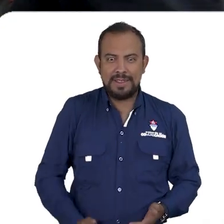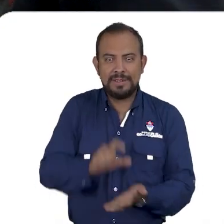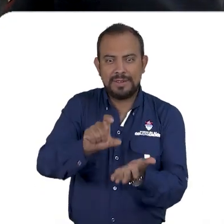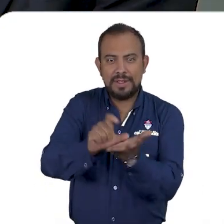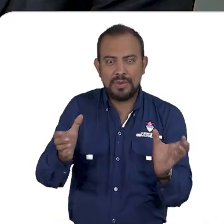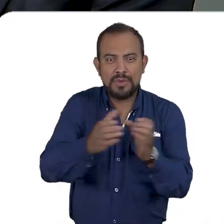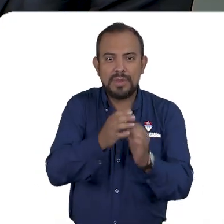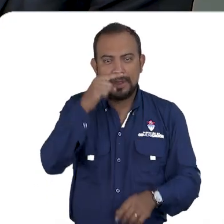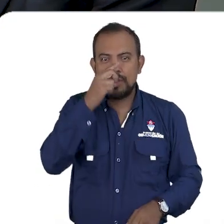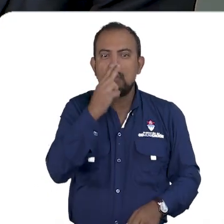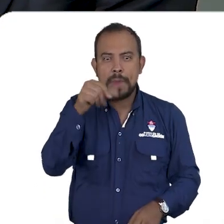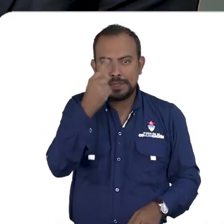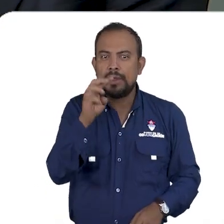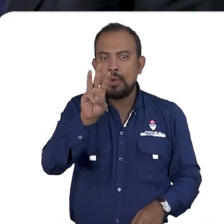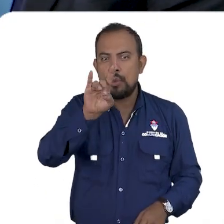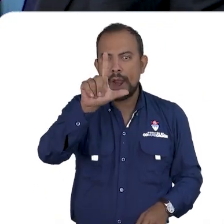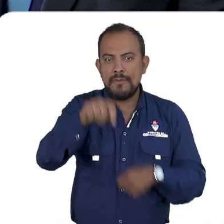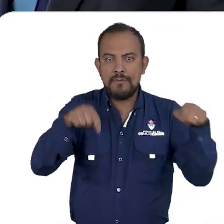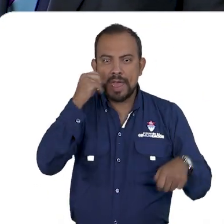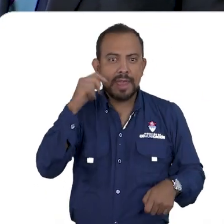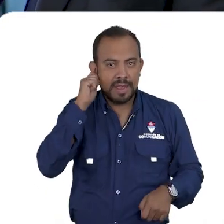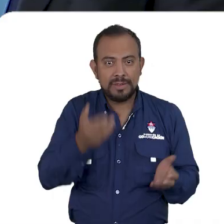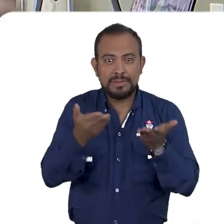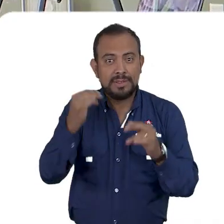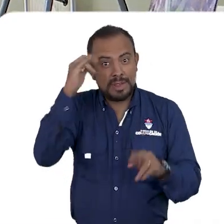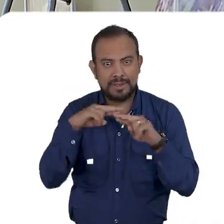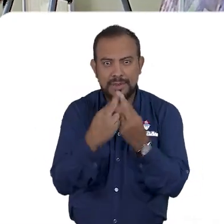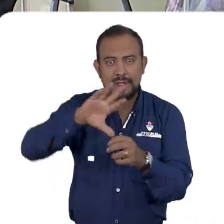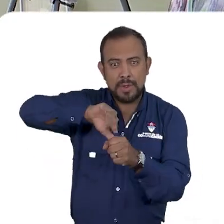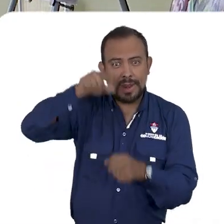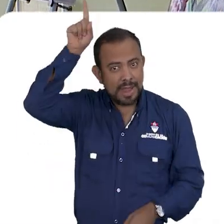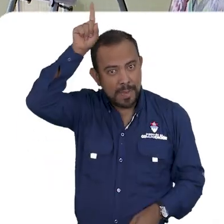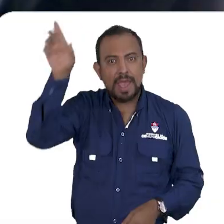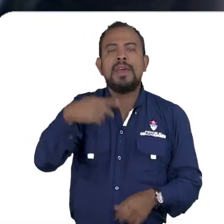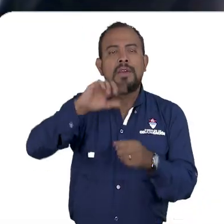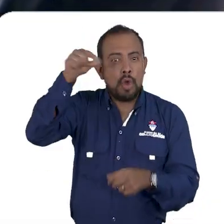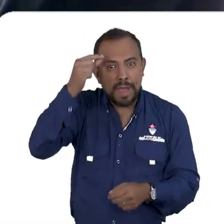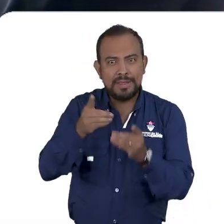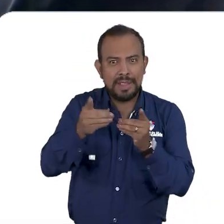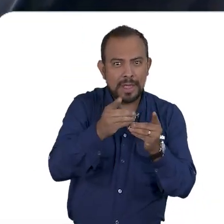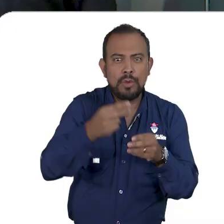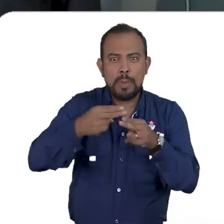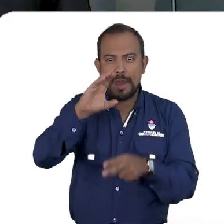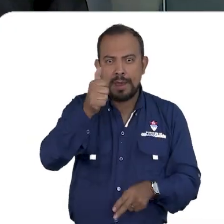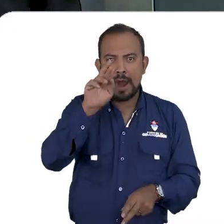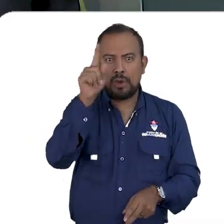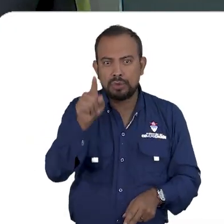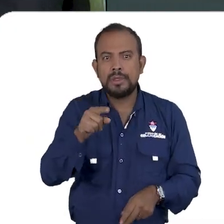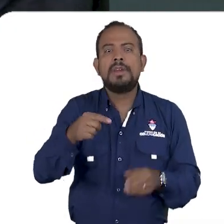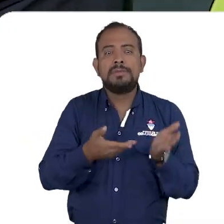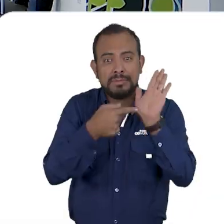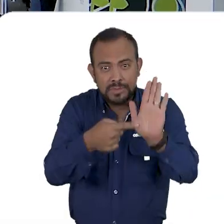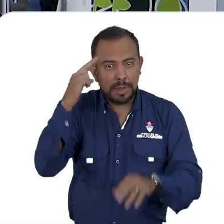el alcalde de la ciudad, junto a Thomas Wulfing, consejero de la Embajada Alemana, y el gobernador departamental, Carlos Barías, recorrieron